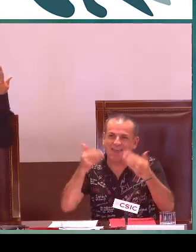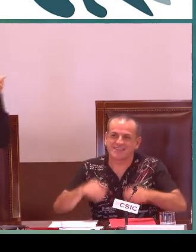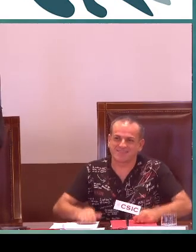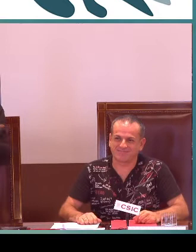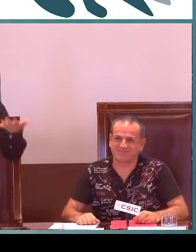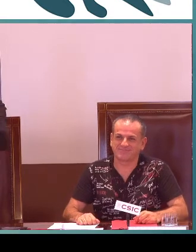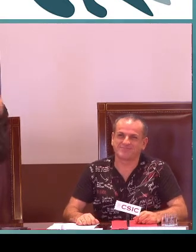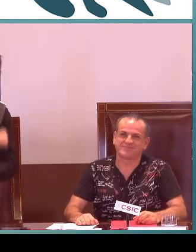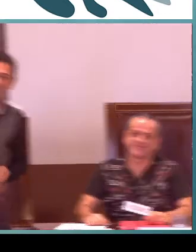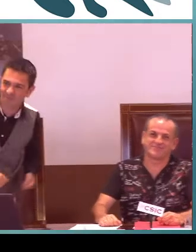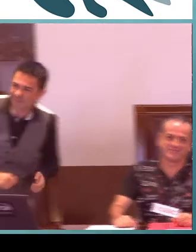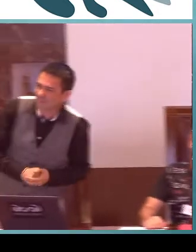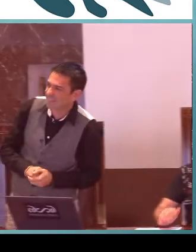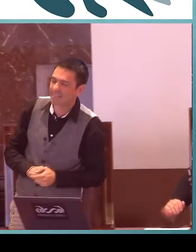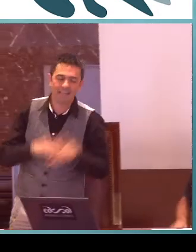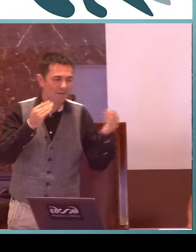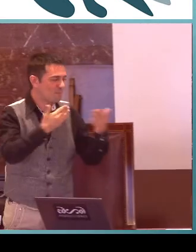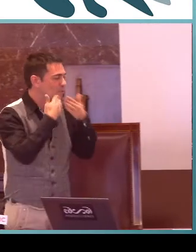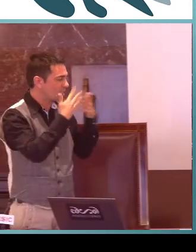Bueno, buenos días a todos.